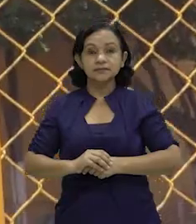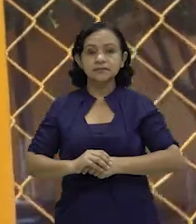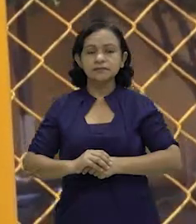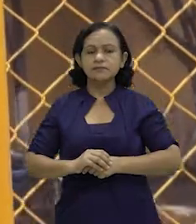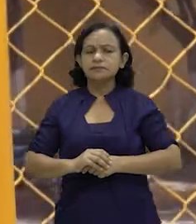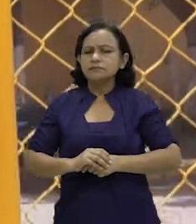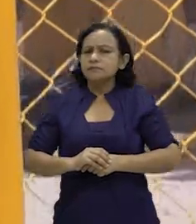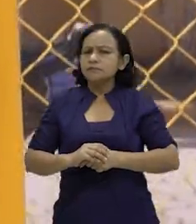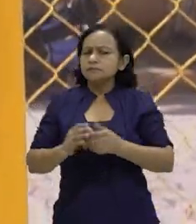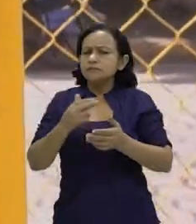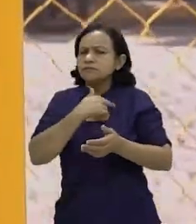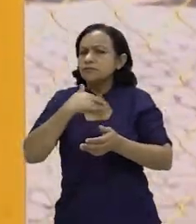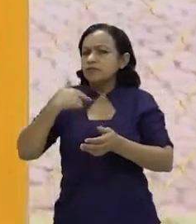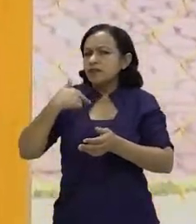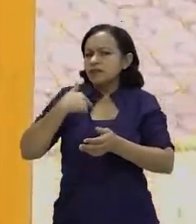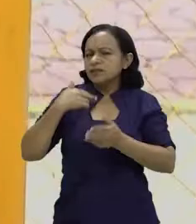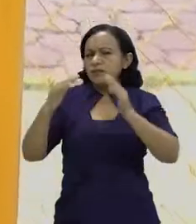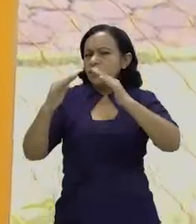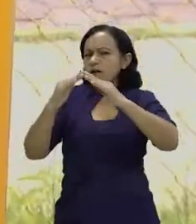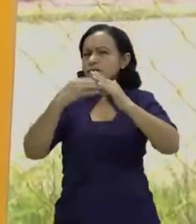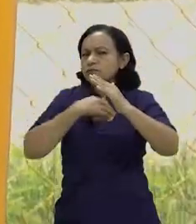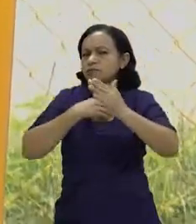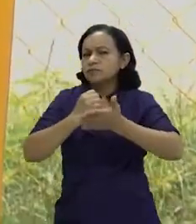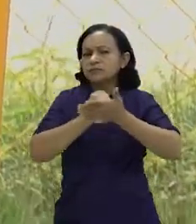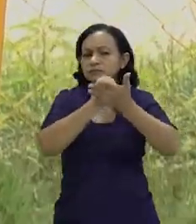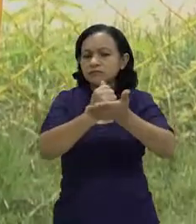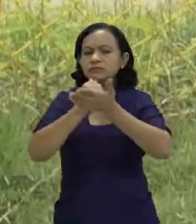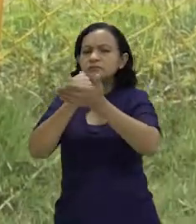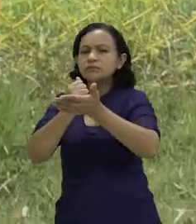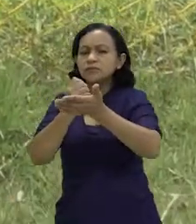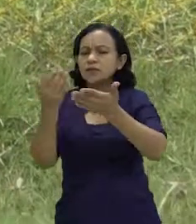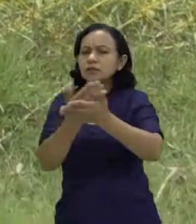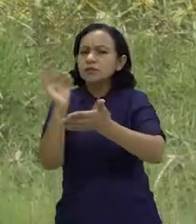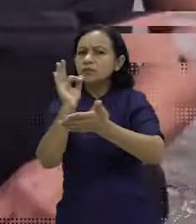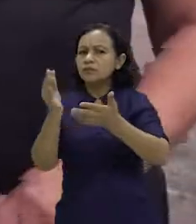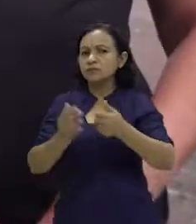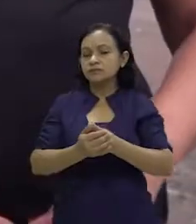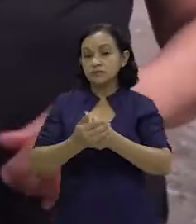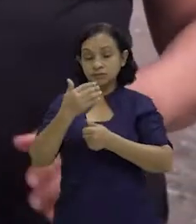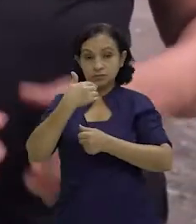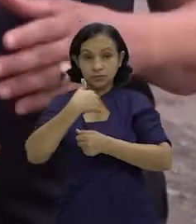Pero, ¿qué estamos haciendo desde nuestros hogares para contribuir a estas estrategias?